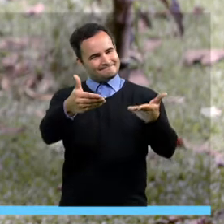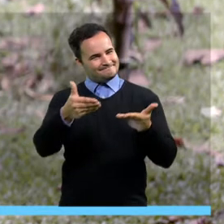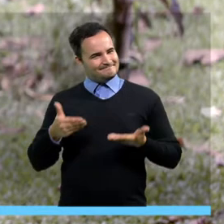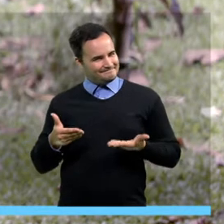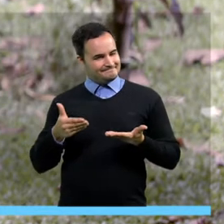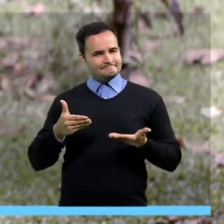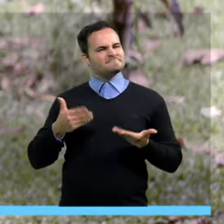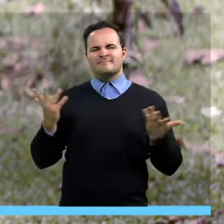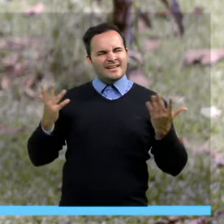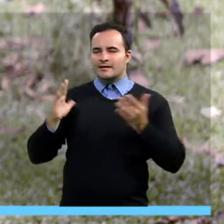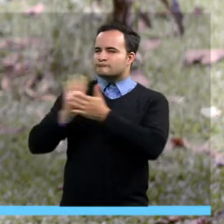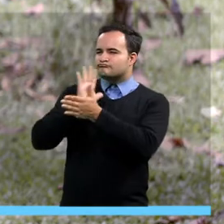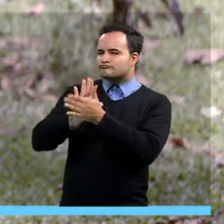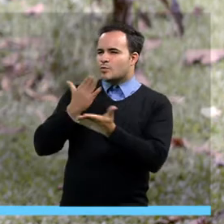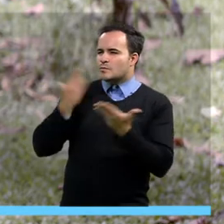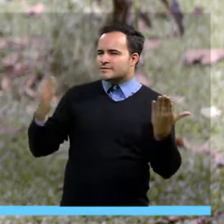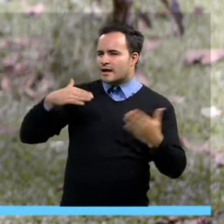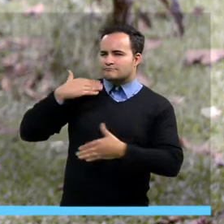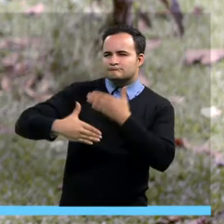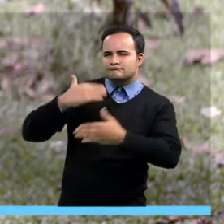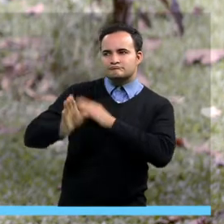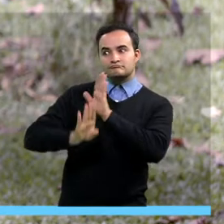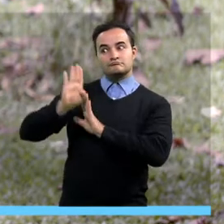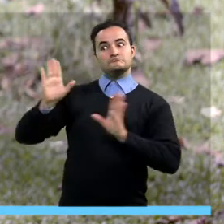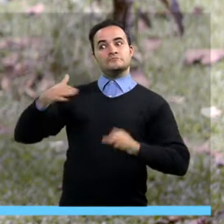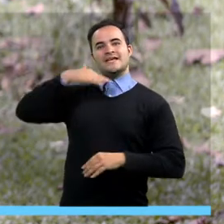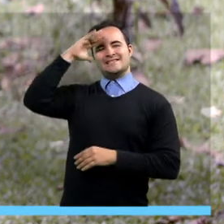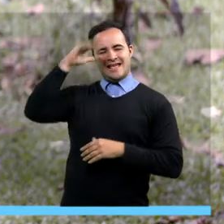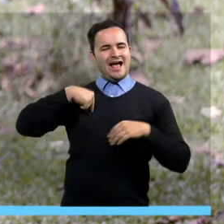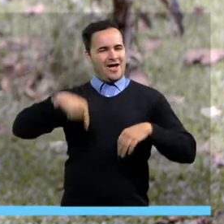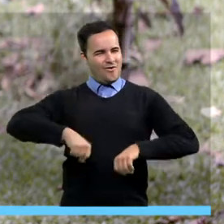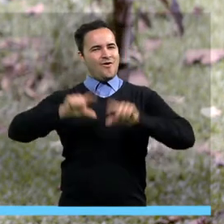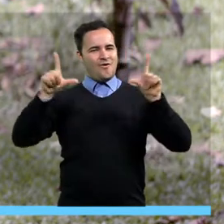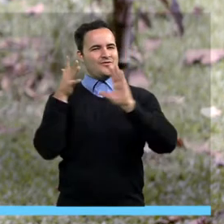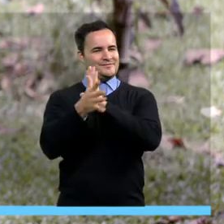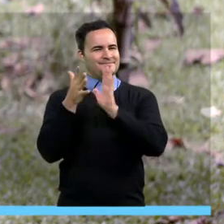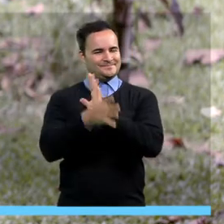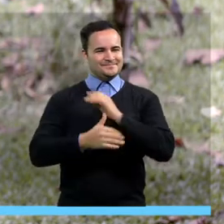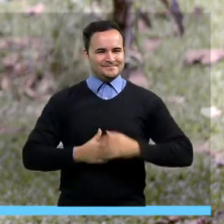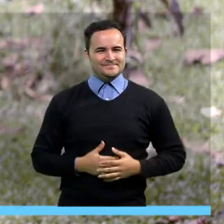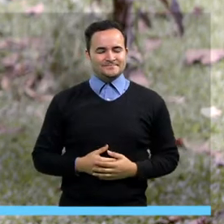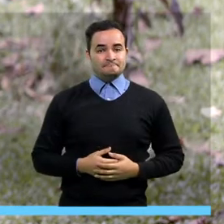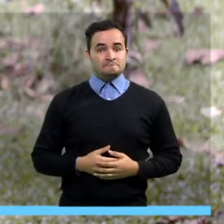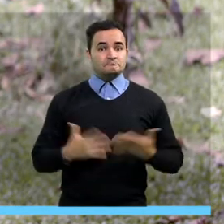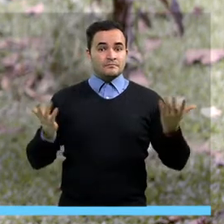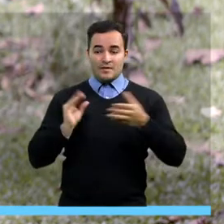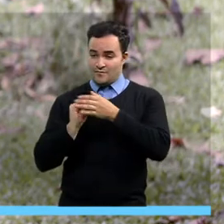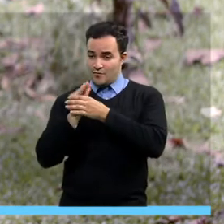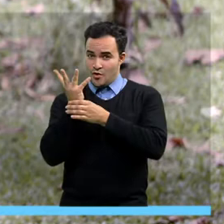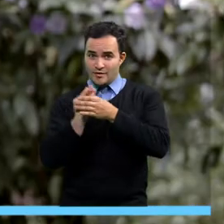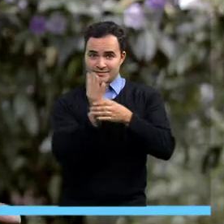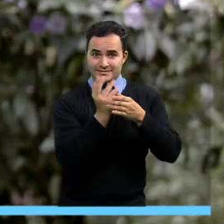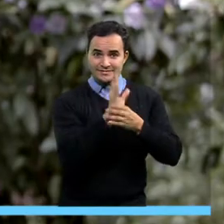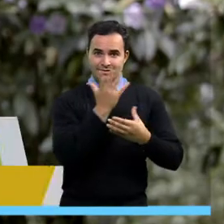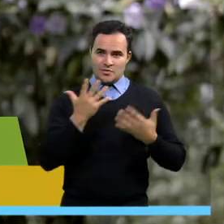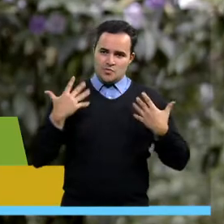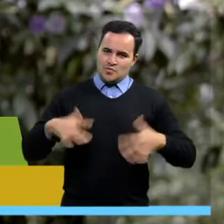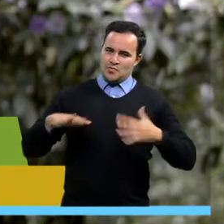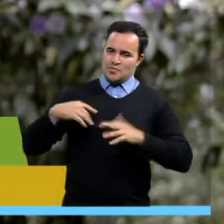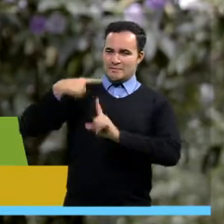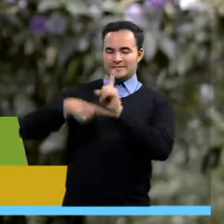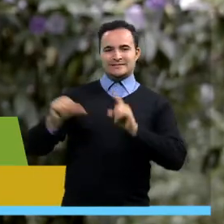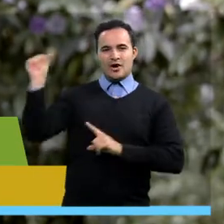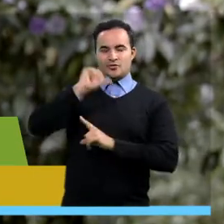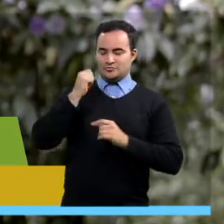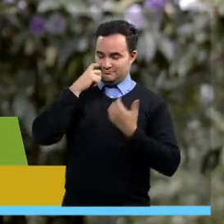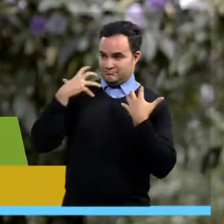Bienvenidos a Medellín Conecta TV, el espacio para que conozcas como avanza nuestra Medellín Futuro. Las flores siguen siendo